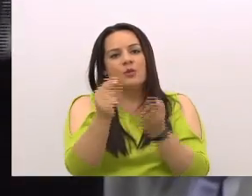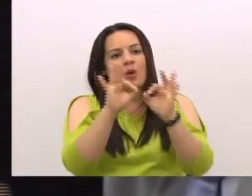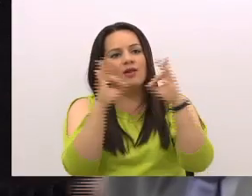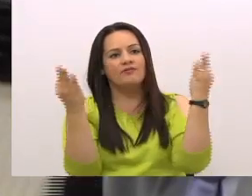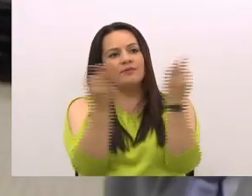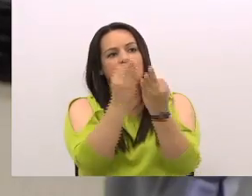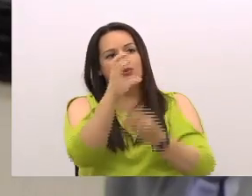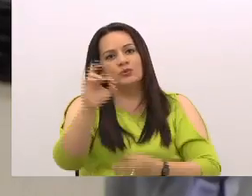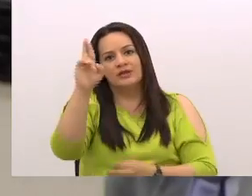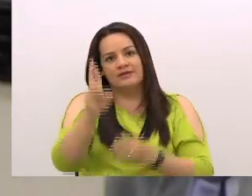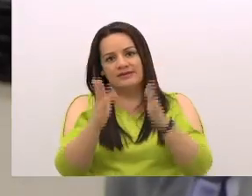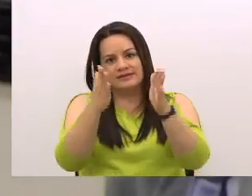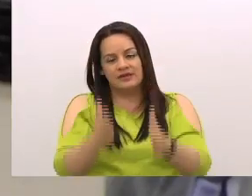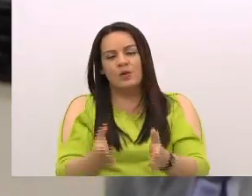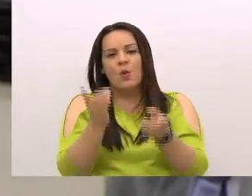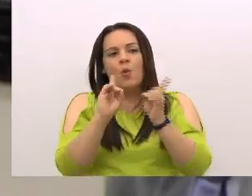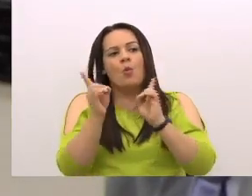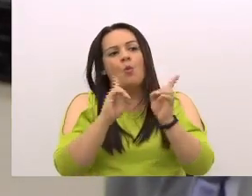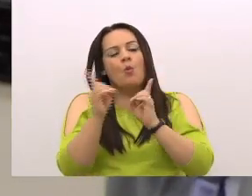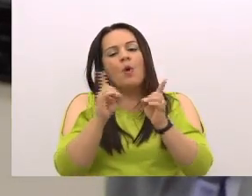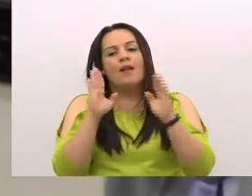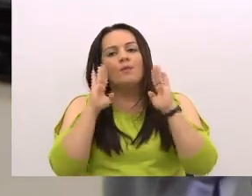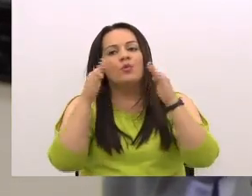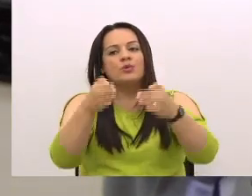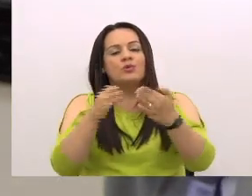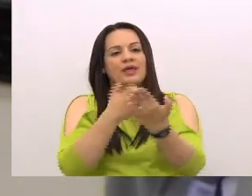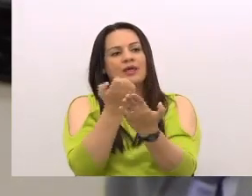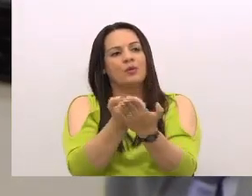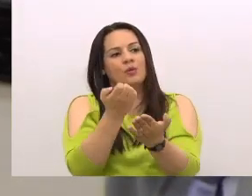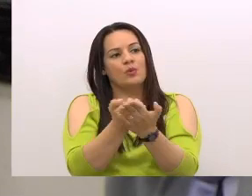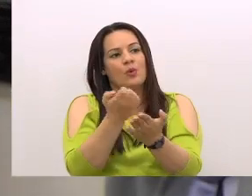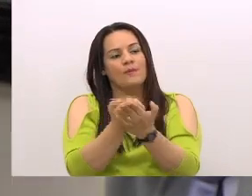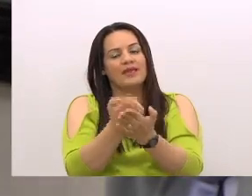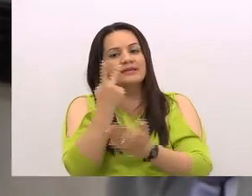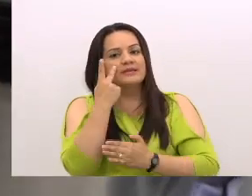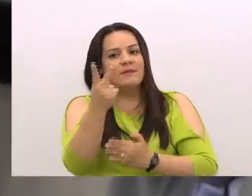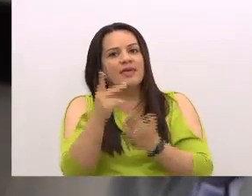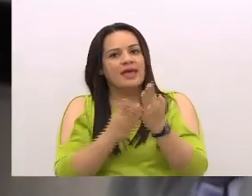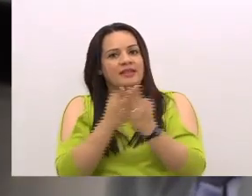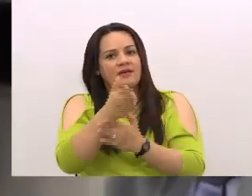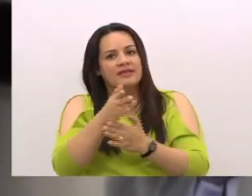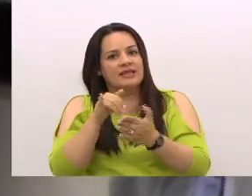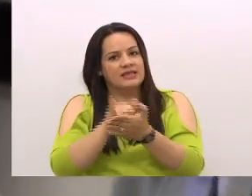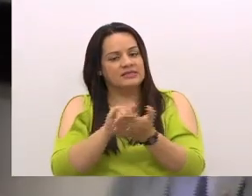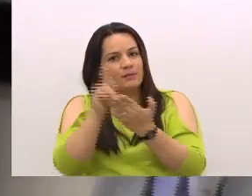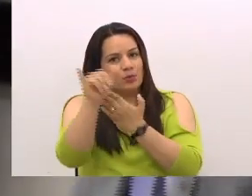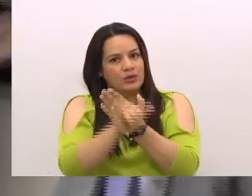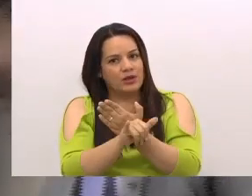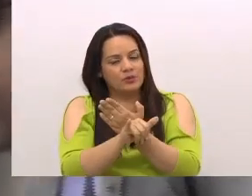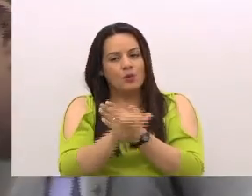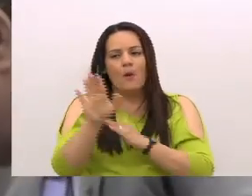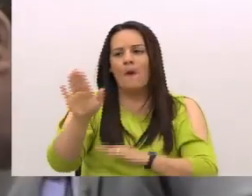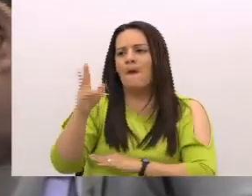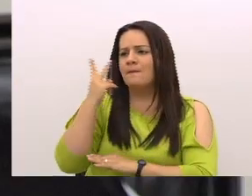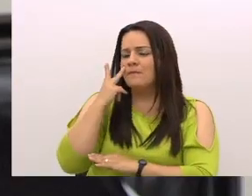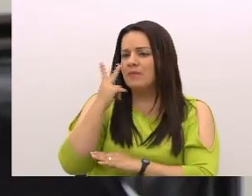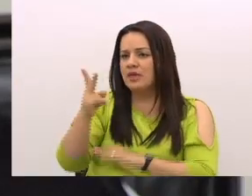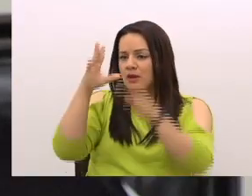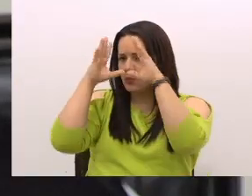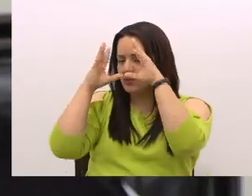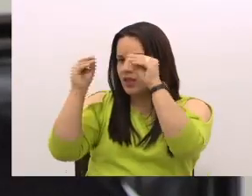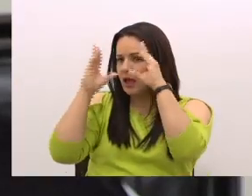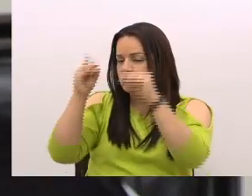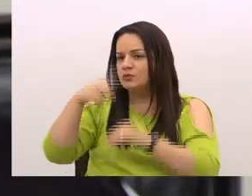costarricenses. ¿Cuál es la proyección económica que se traza a través de ese proyecto? Mire, los datos que tenemos